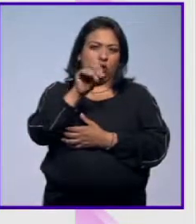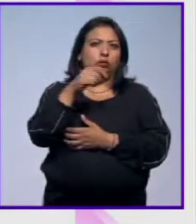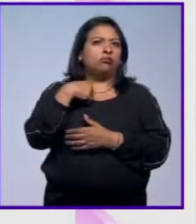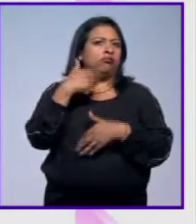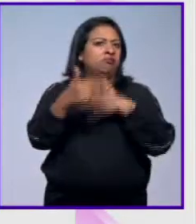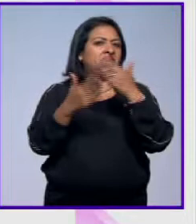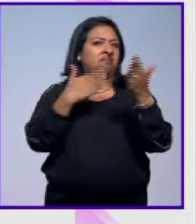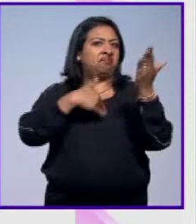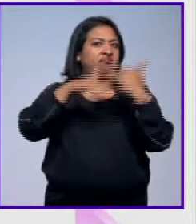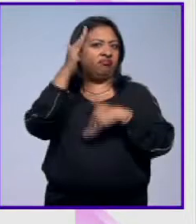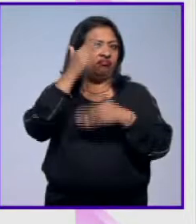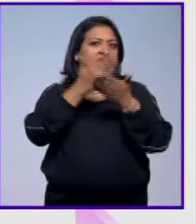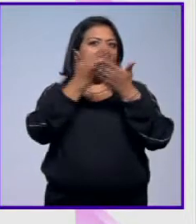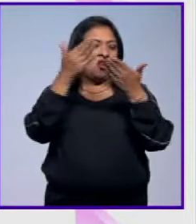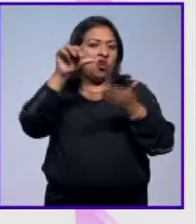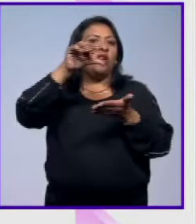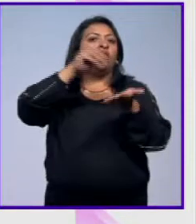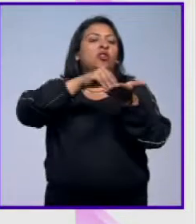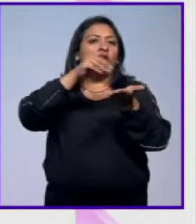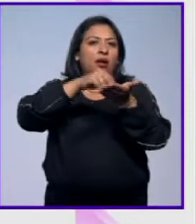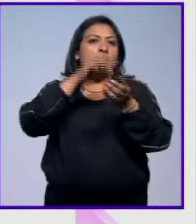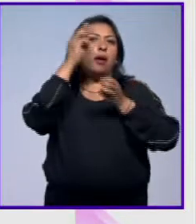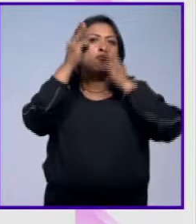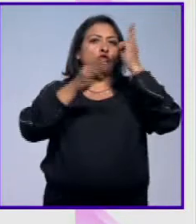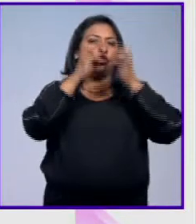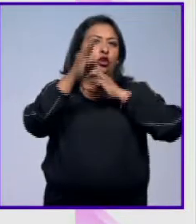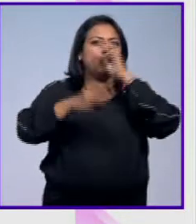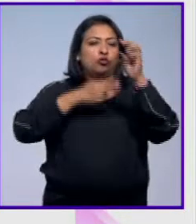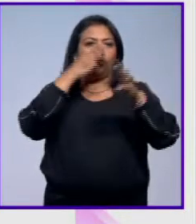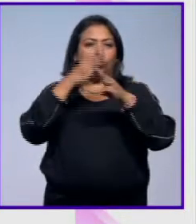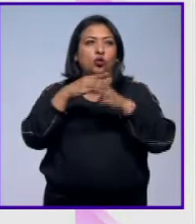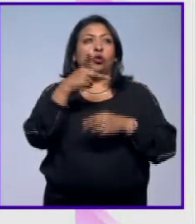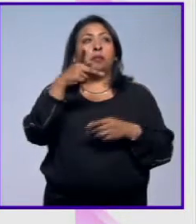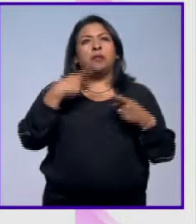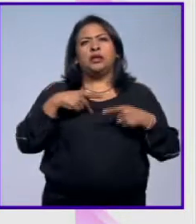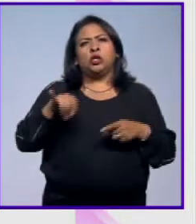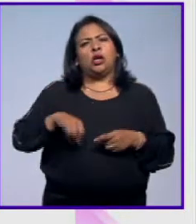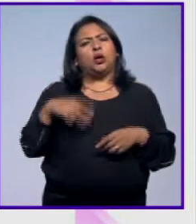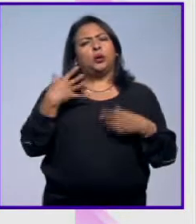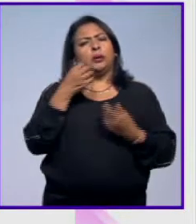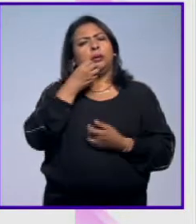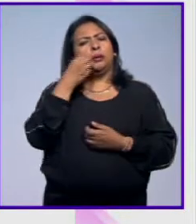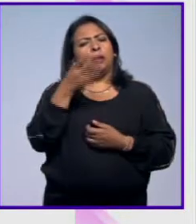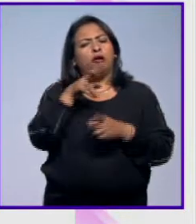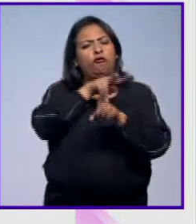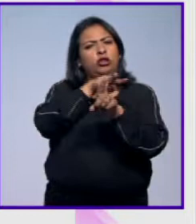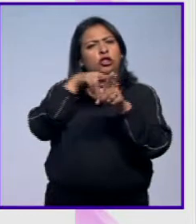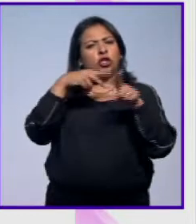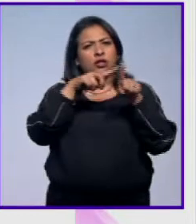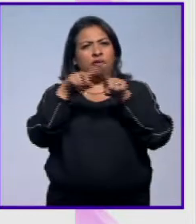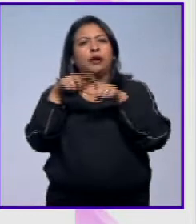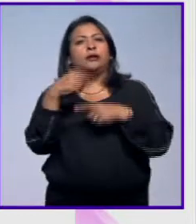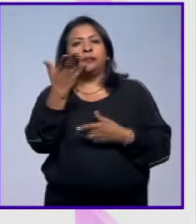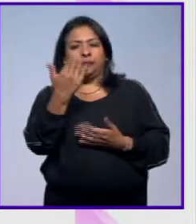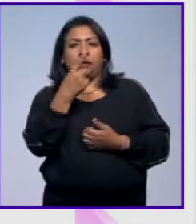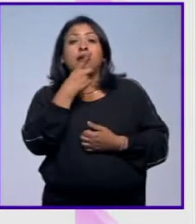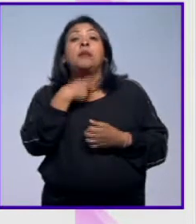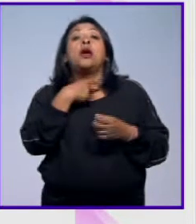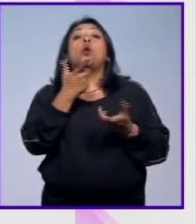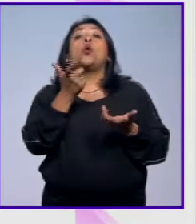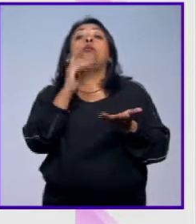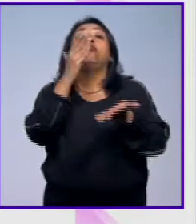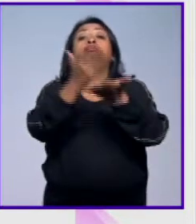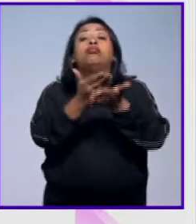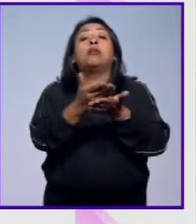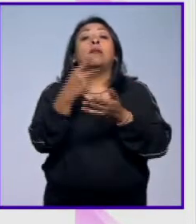cosechando éxitos hasta el día de hoy en los grandes museos de todo el mundo. un personaje fascinante desde diversas perspectivas y dime María Luz ¿hasta cuándo podemos